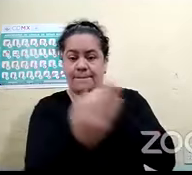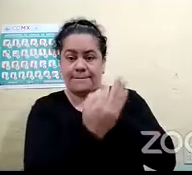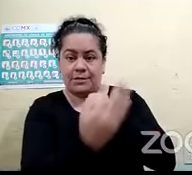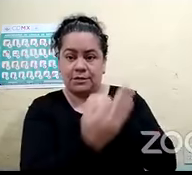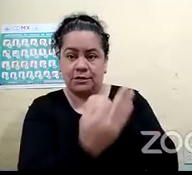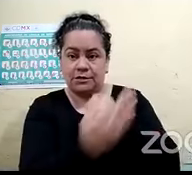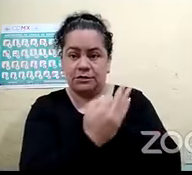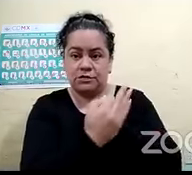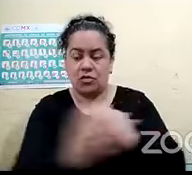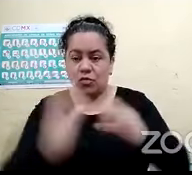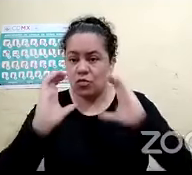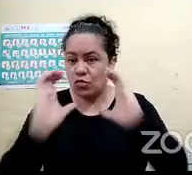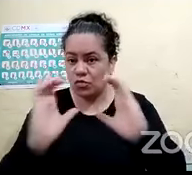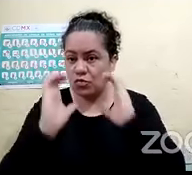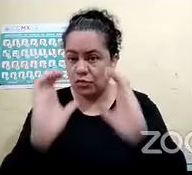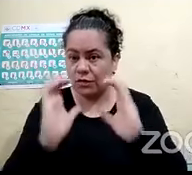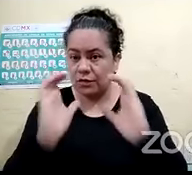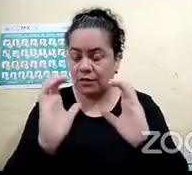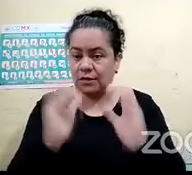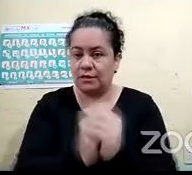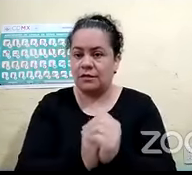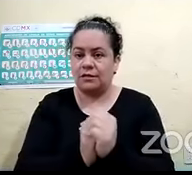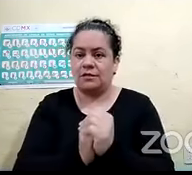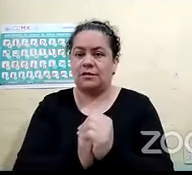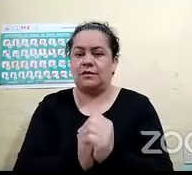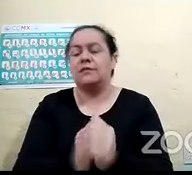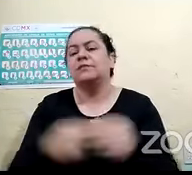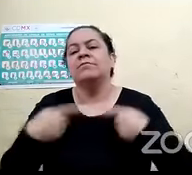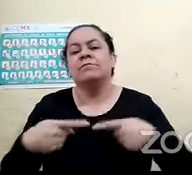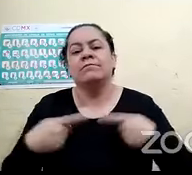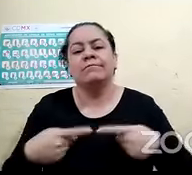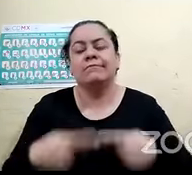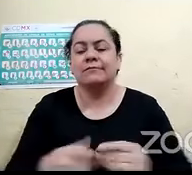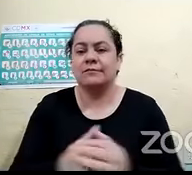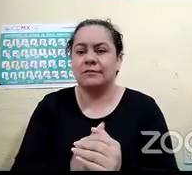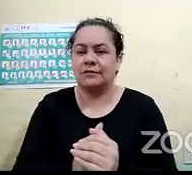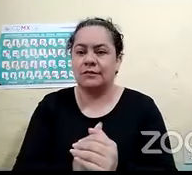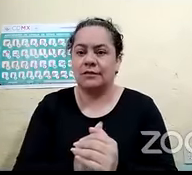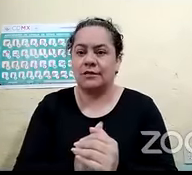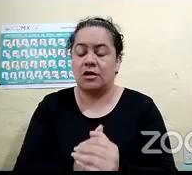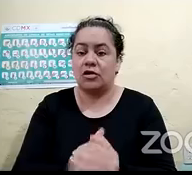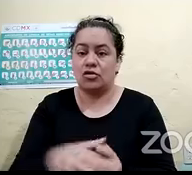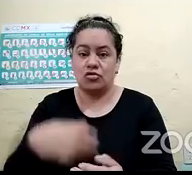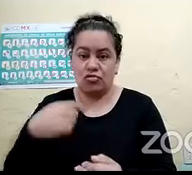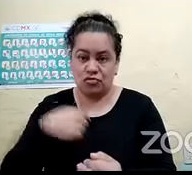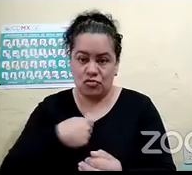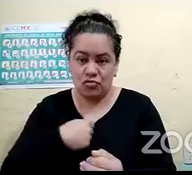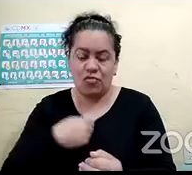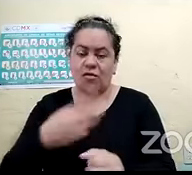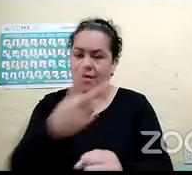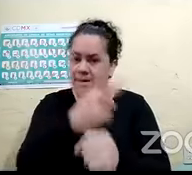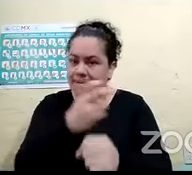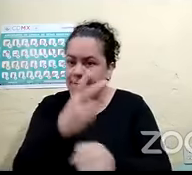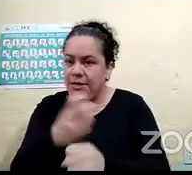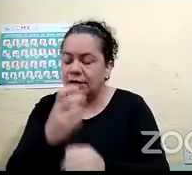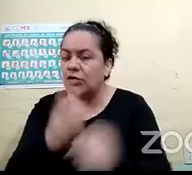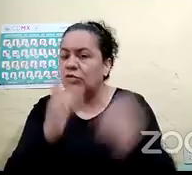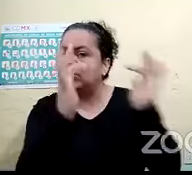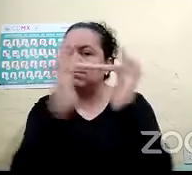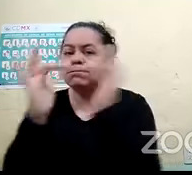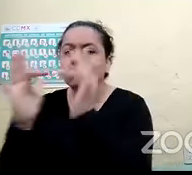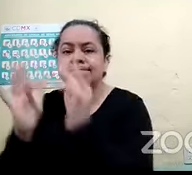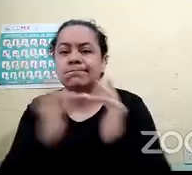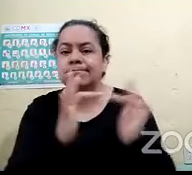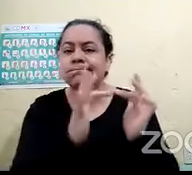gestión del riesgo, protección civil y resiliencia. Y es por ello que los invito a que chequen nuestras redes sociales para que estén